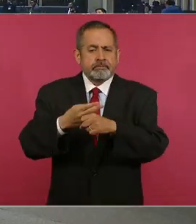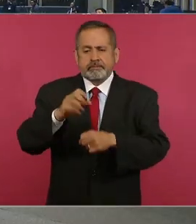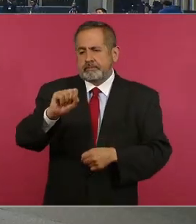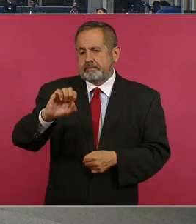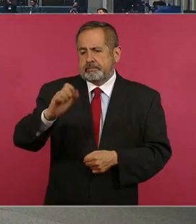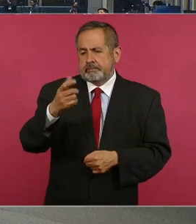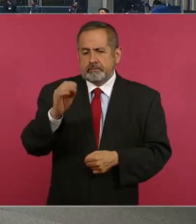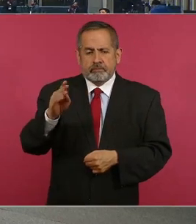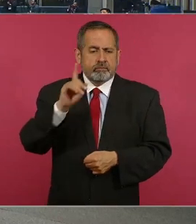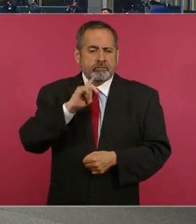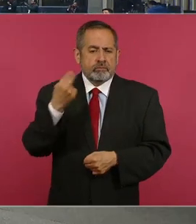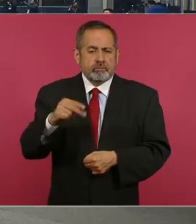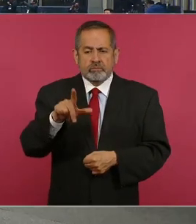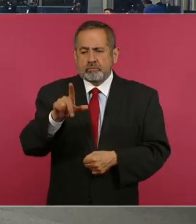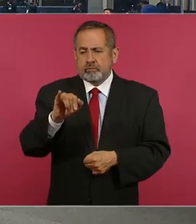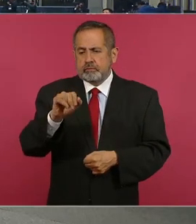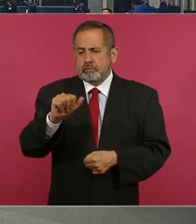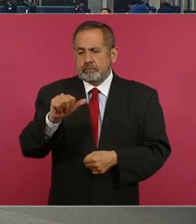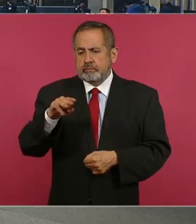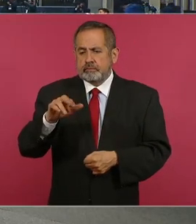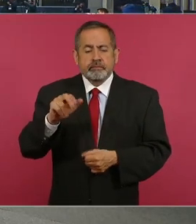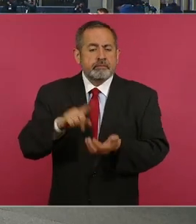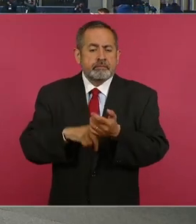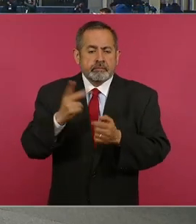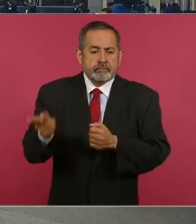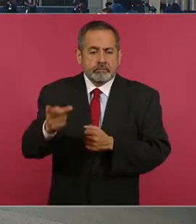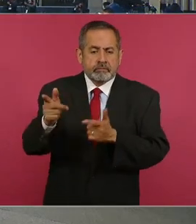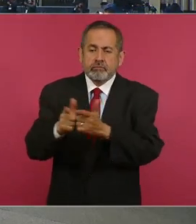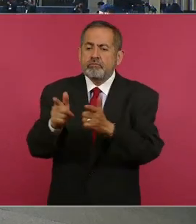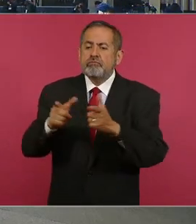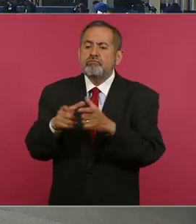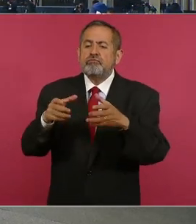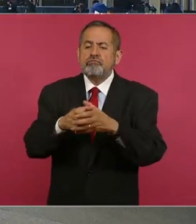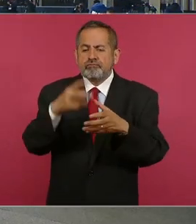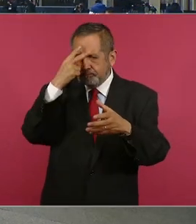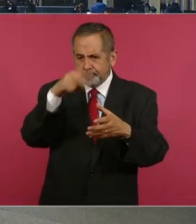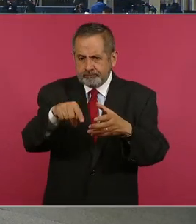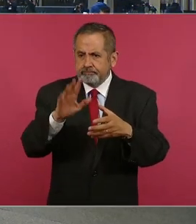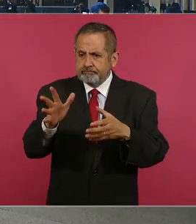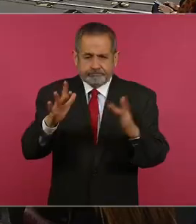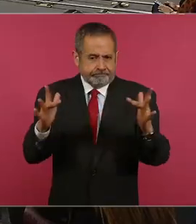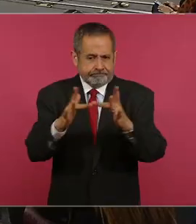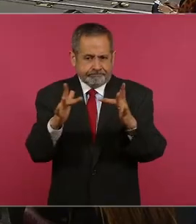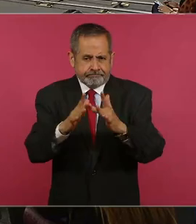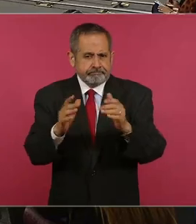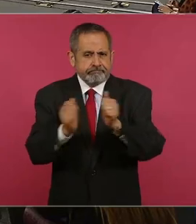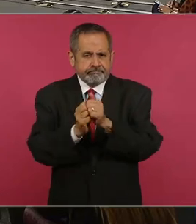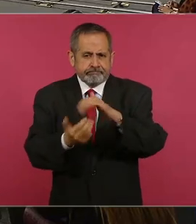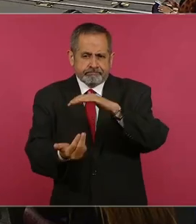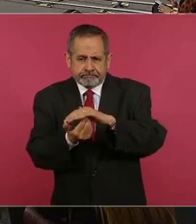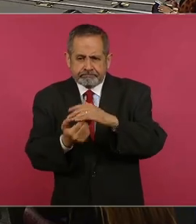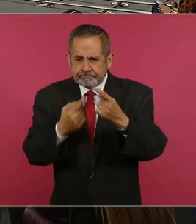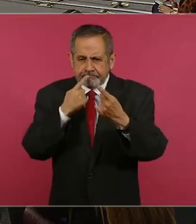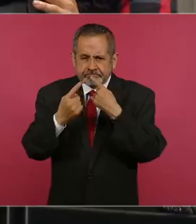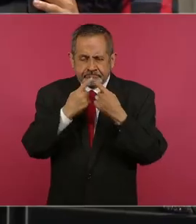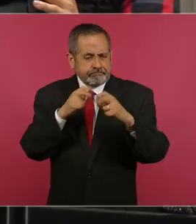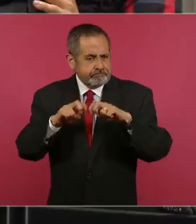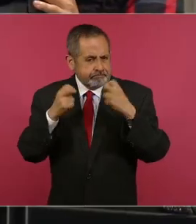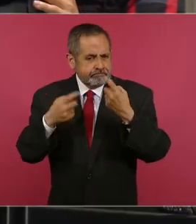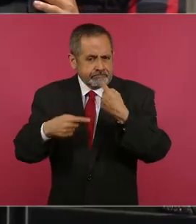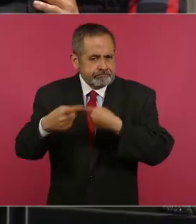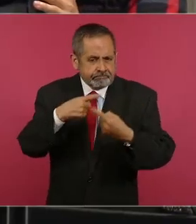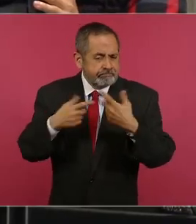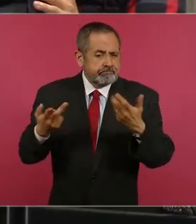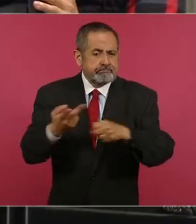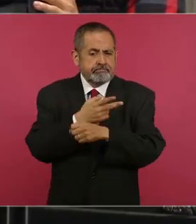preguntarle sobre el tema de Grupo México, si ya hubo este acercamiento para establecer una mesa de diálogo y qué va a pasar si la